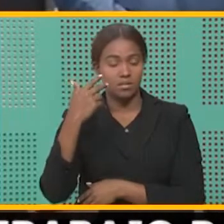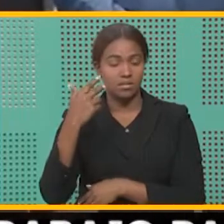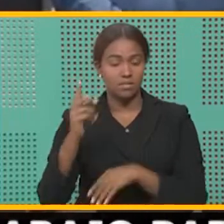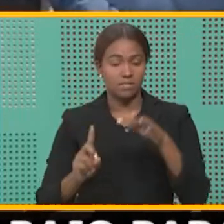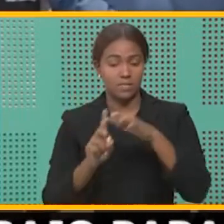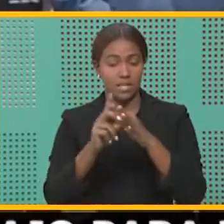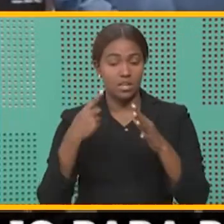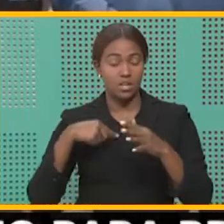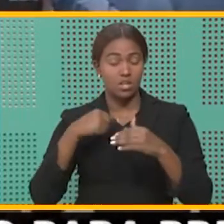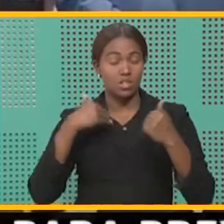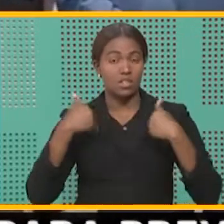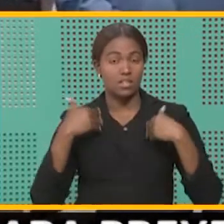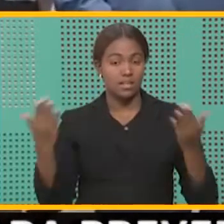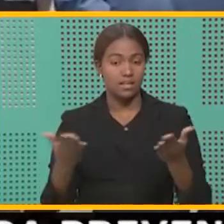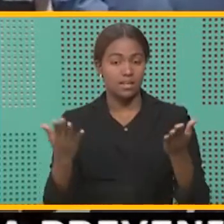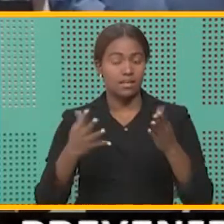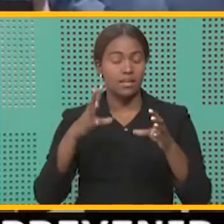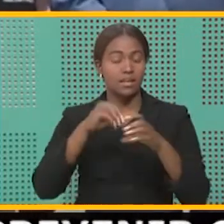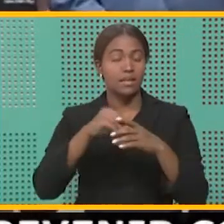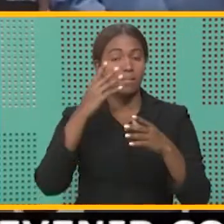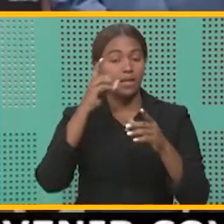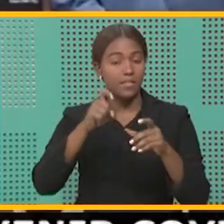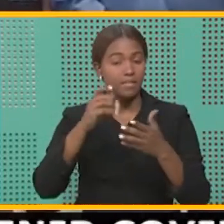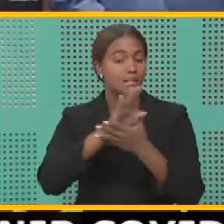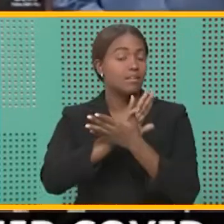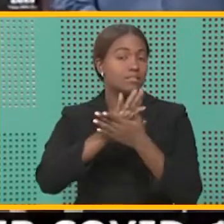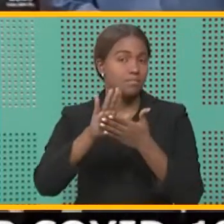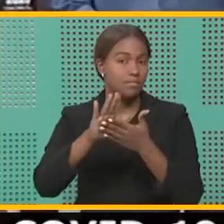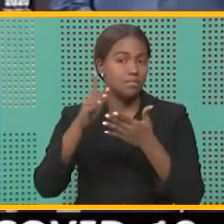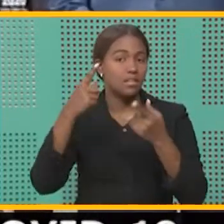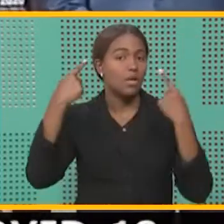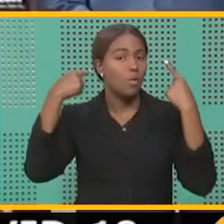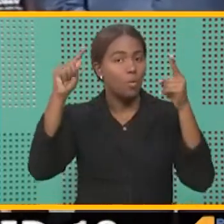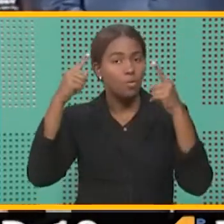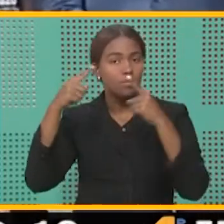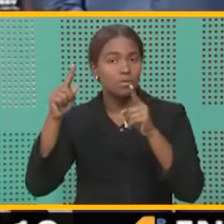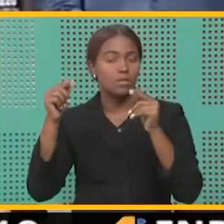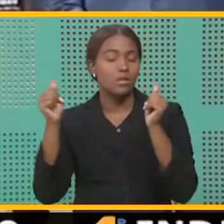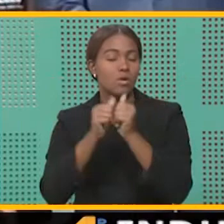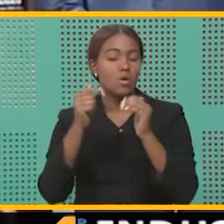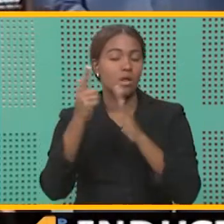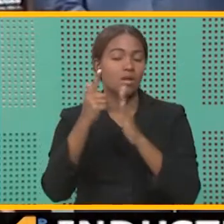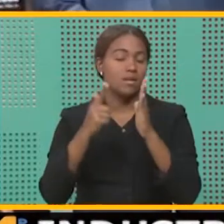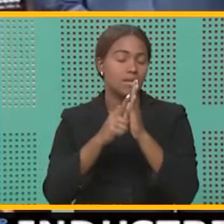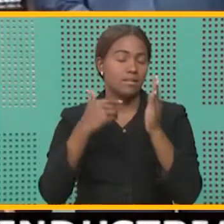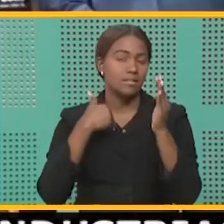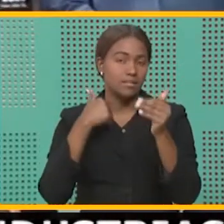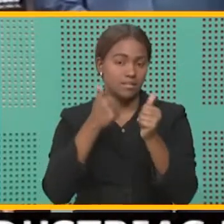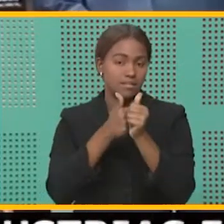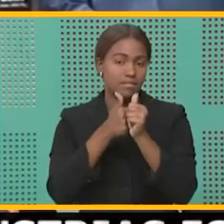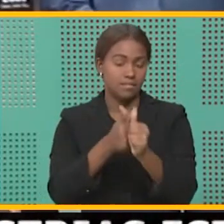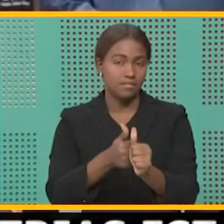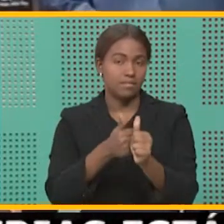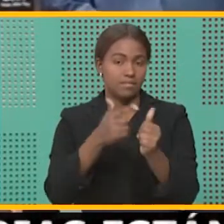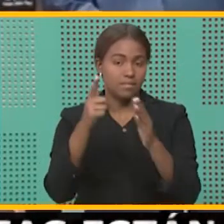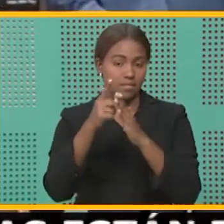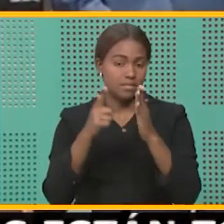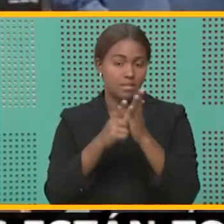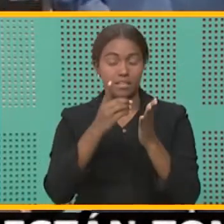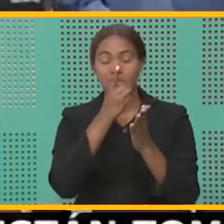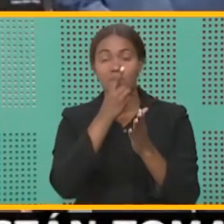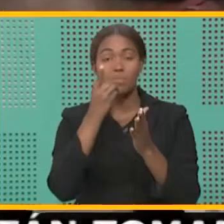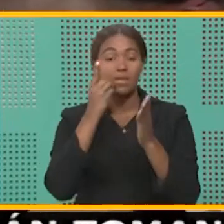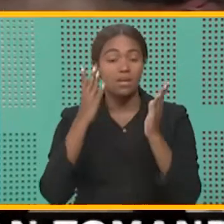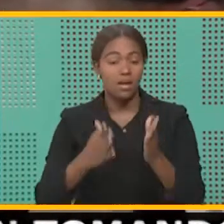nosotros es que el acto sea transparente, que se cumplan las normas que la ley dominicana